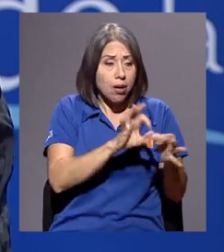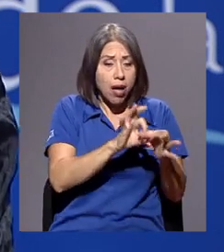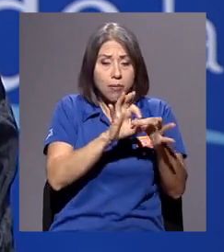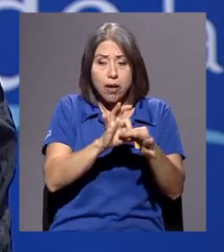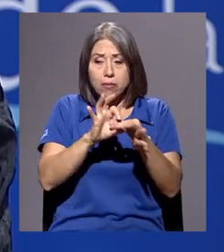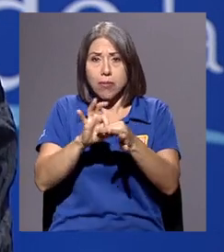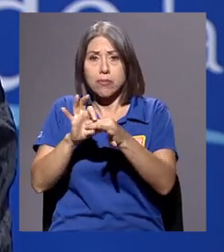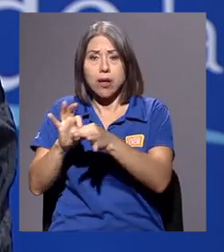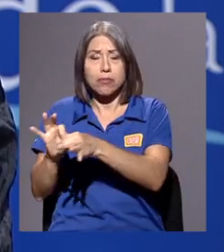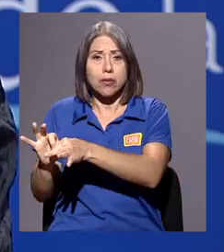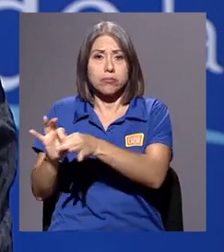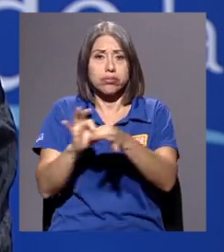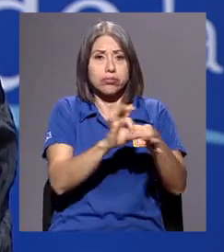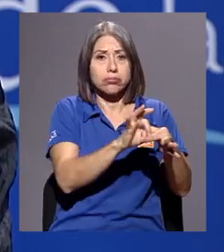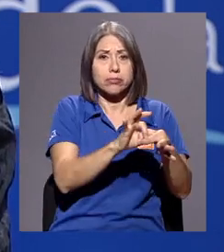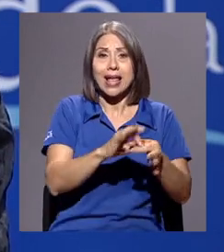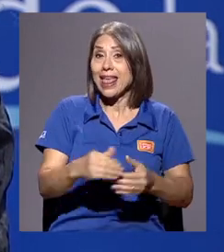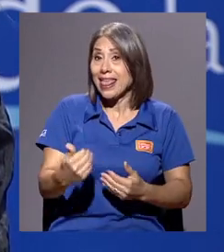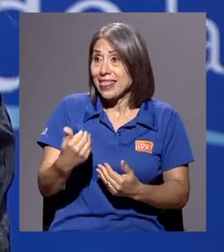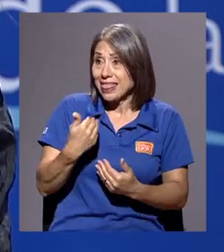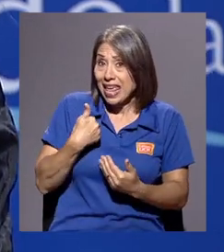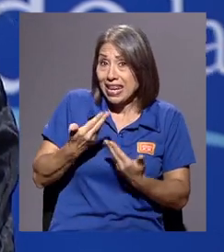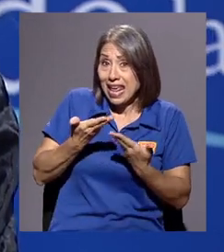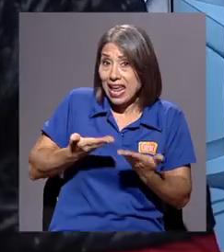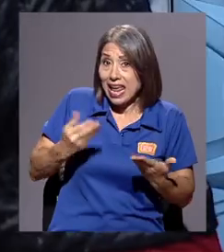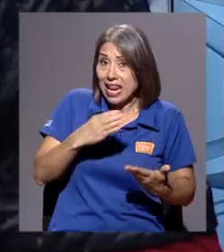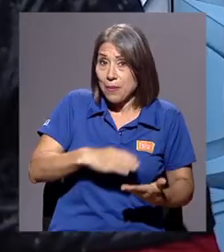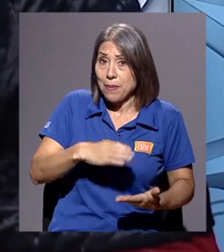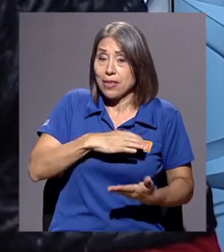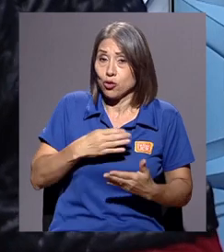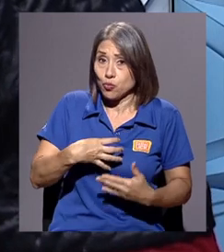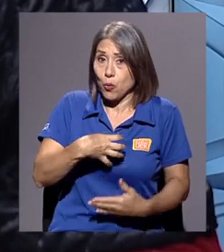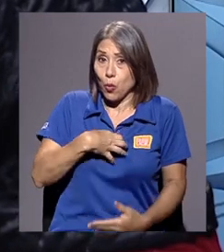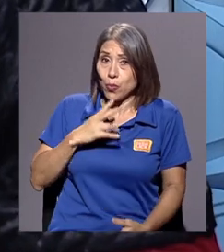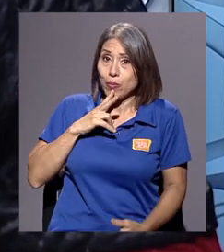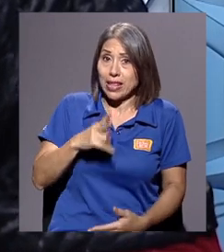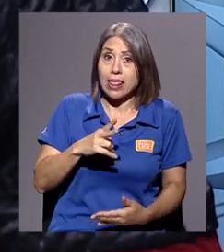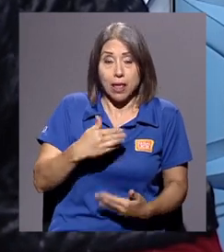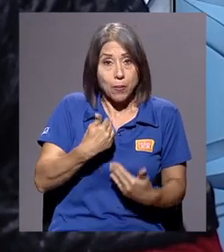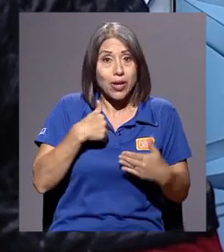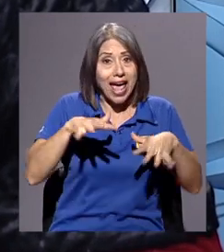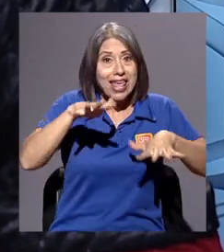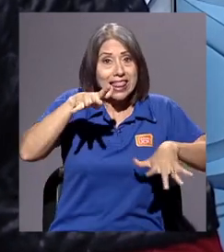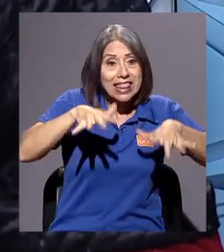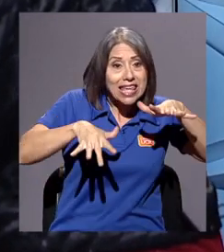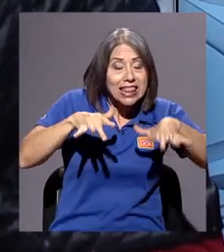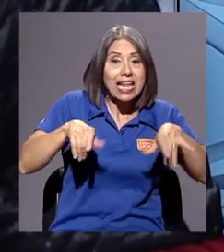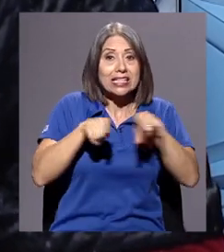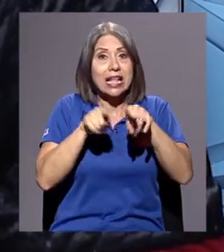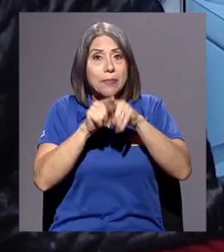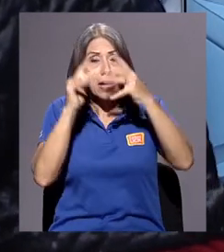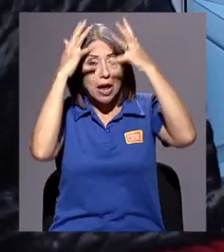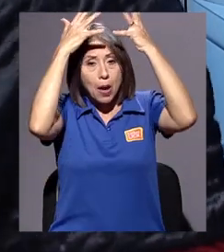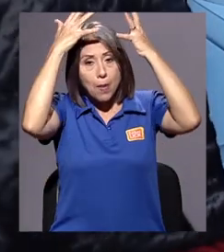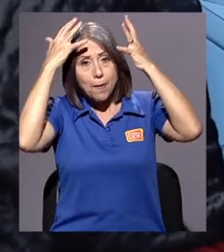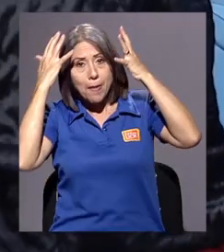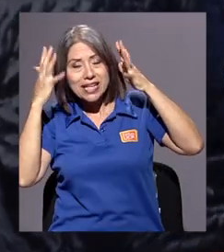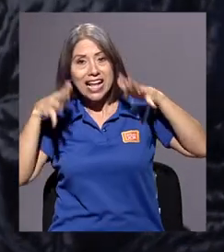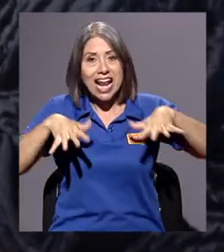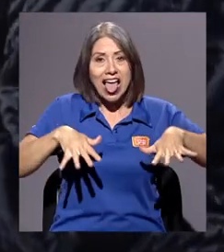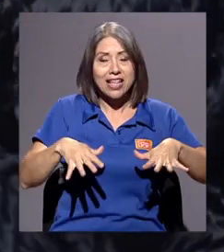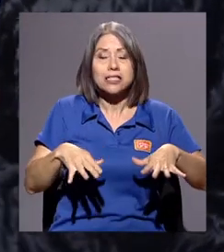¿verdad? Tiene elementos muy propios, ¿verdad? Porque por ahí estuve leyendo, hay títeres, hay mascaradas. Claro, porque